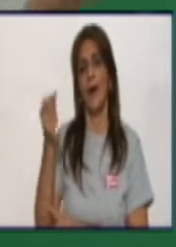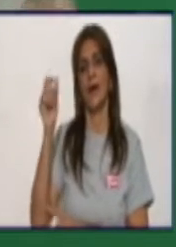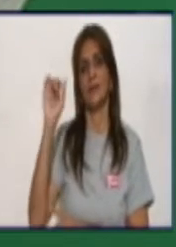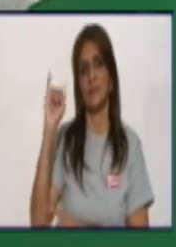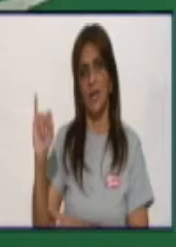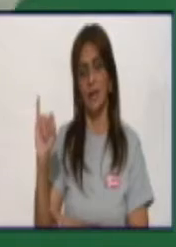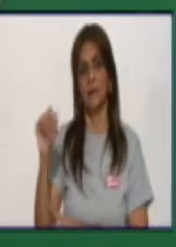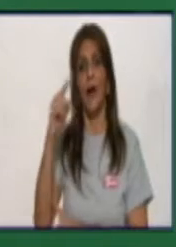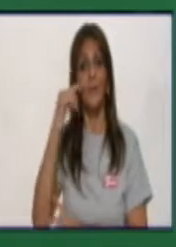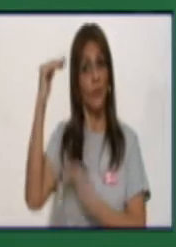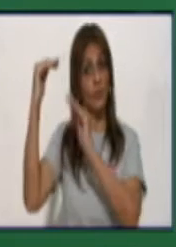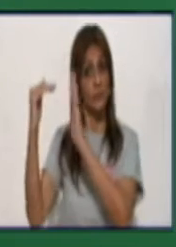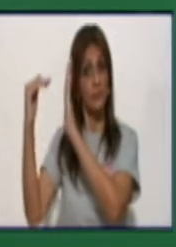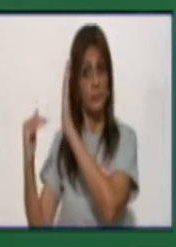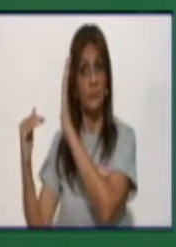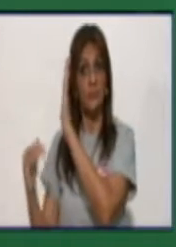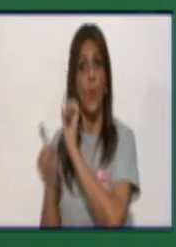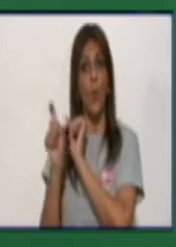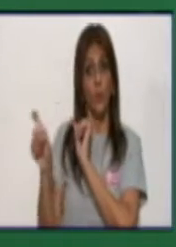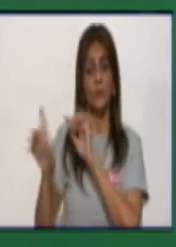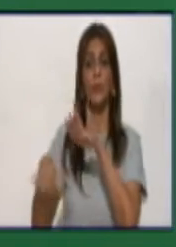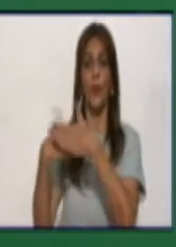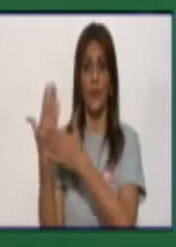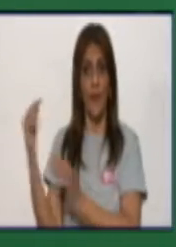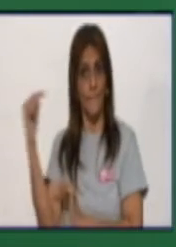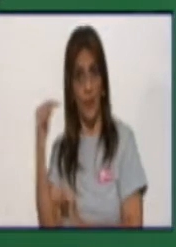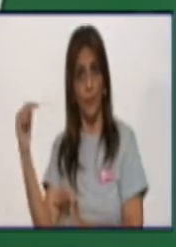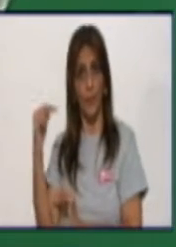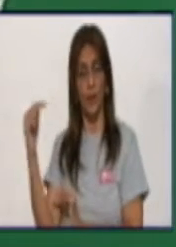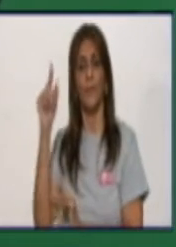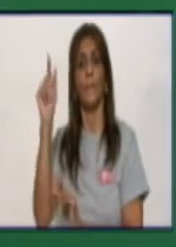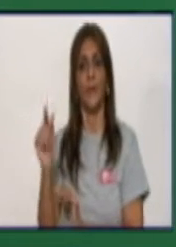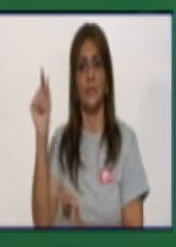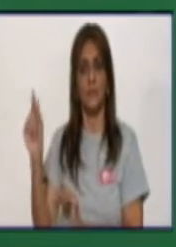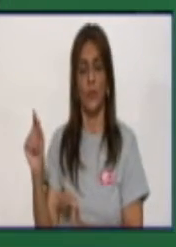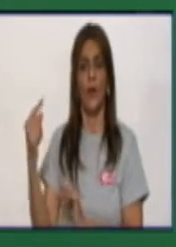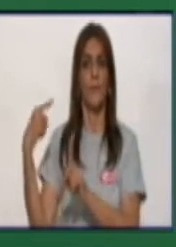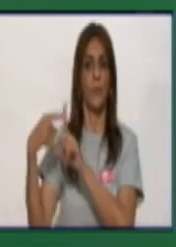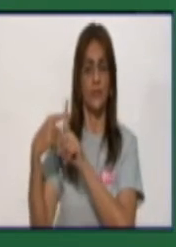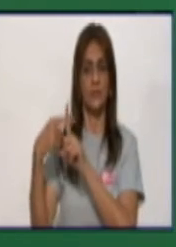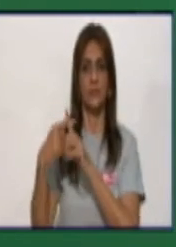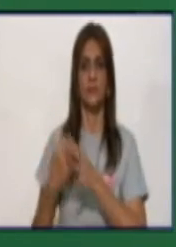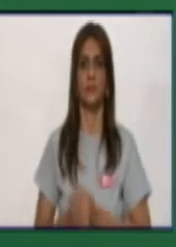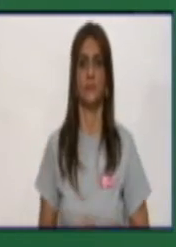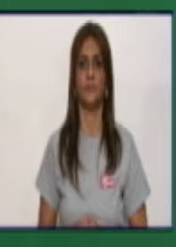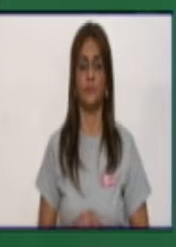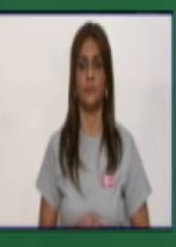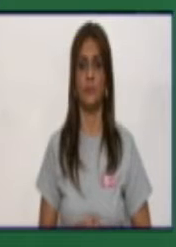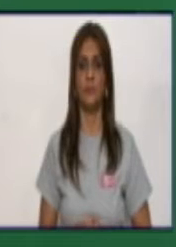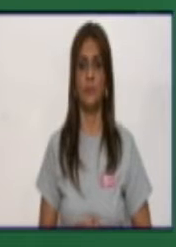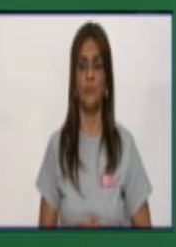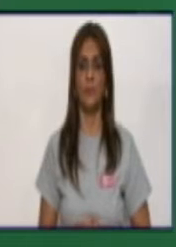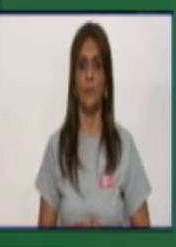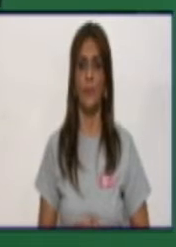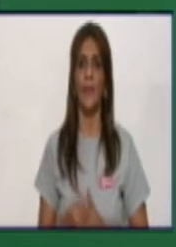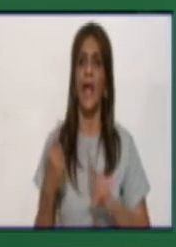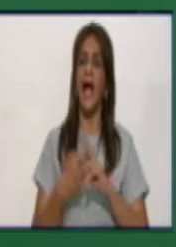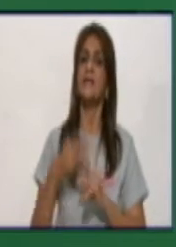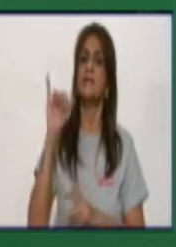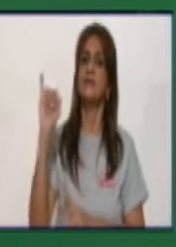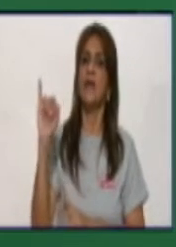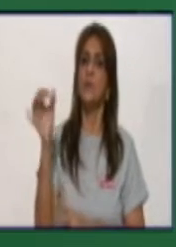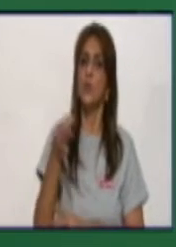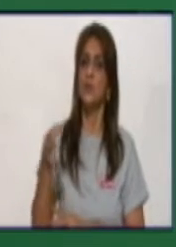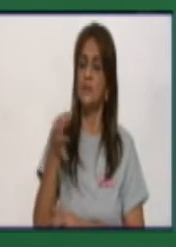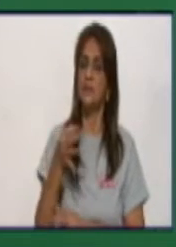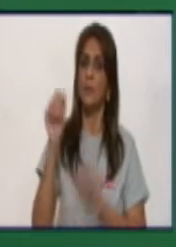cómo ha ido descendiendo en los últimos días, reportando 684 casos en los últimos 15 días. Tenemos seis municipios